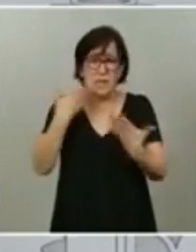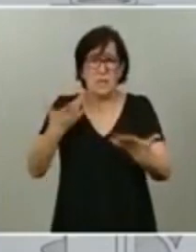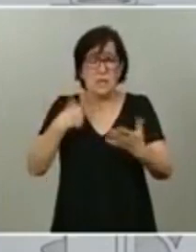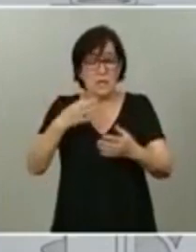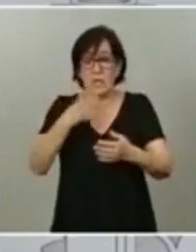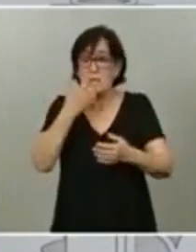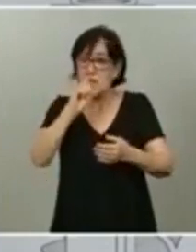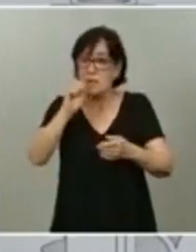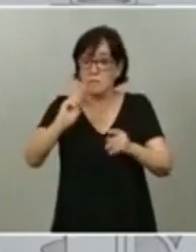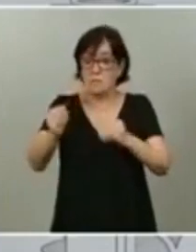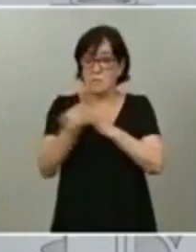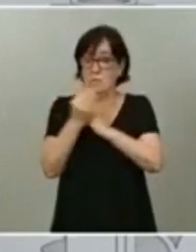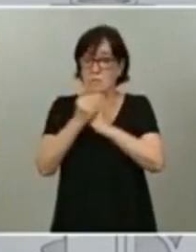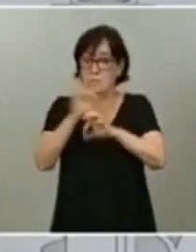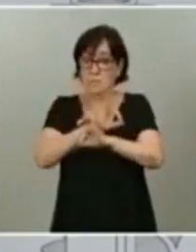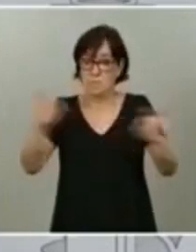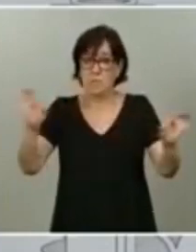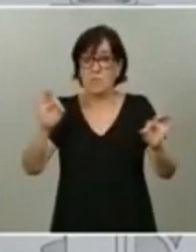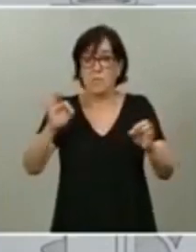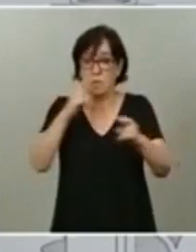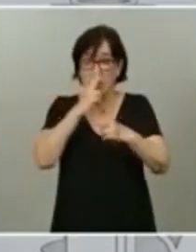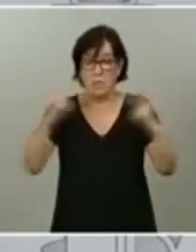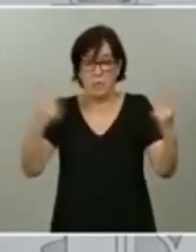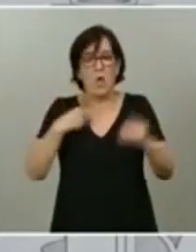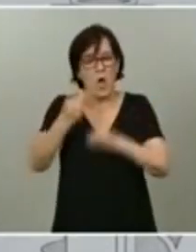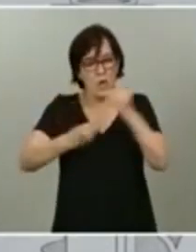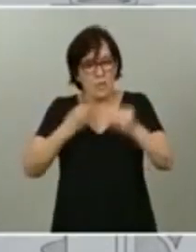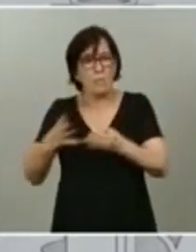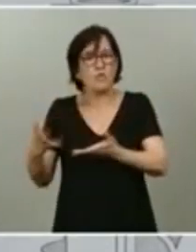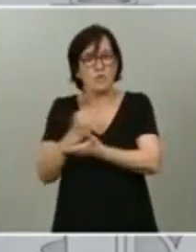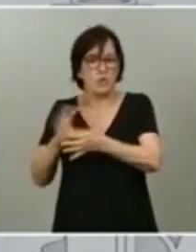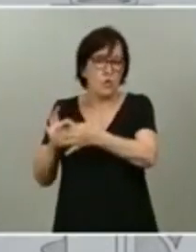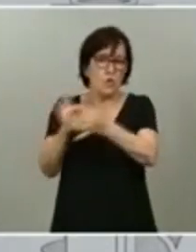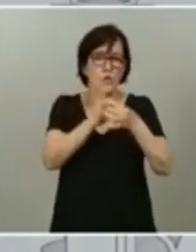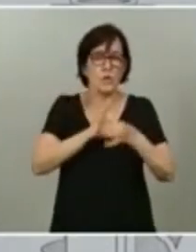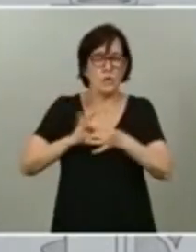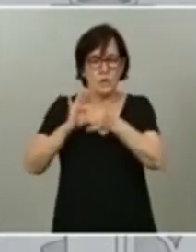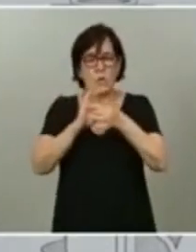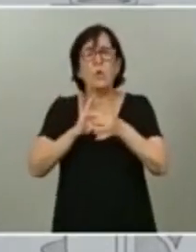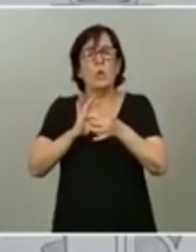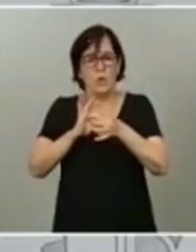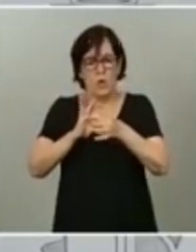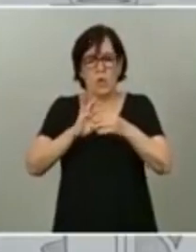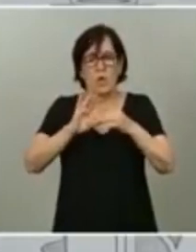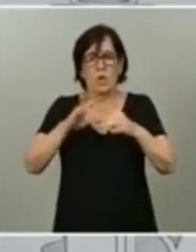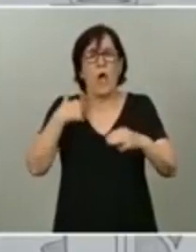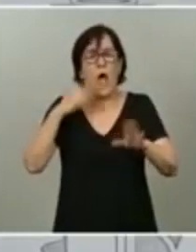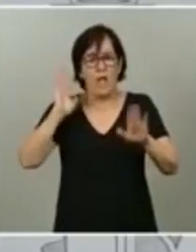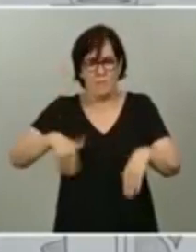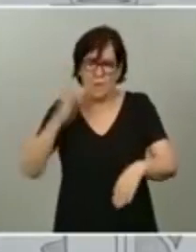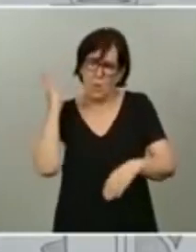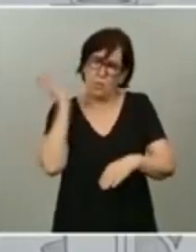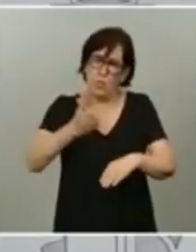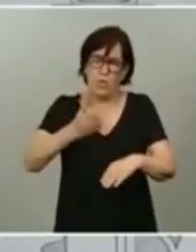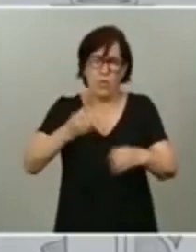Y lo hicimos, lo hicimos unidos. Fuimos golpeados con fuerza, con extrema dureza, pero resistimos.